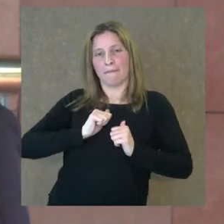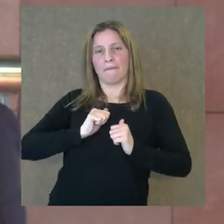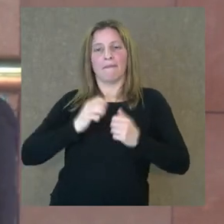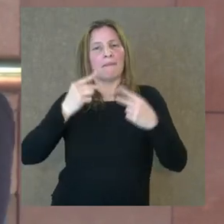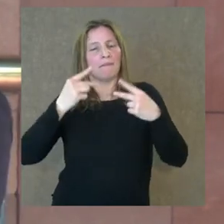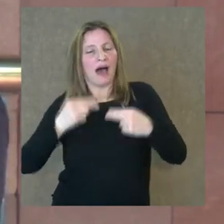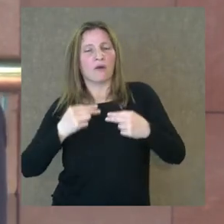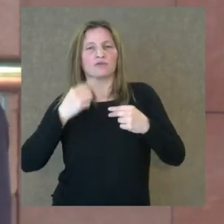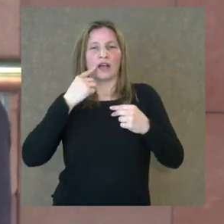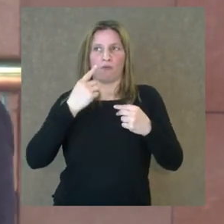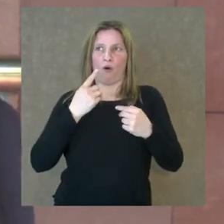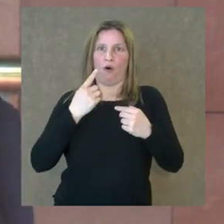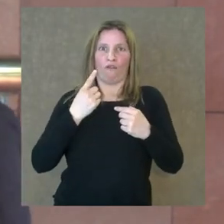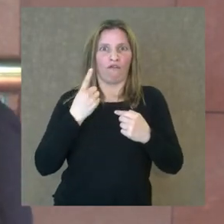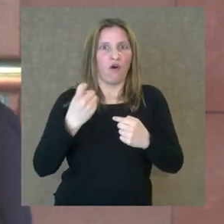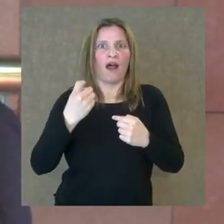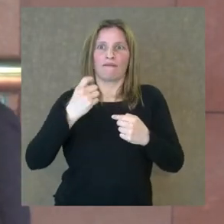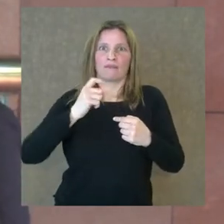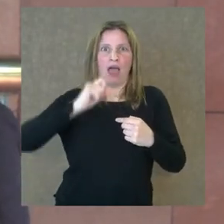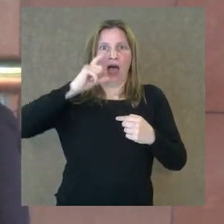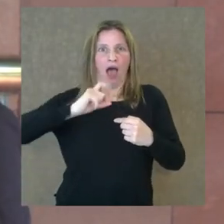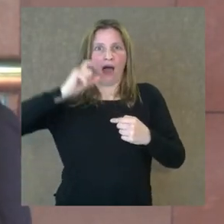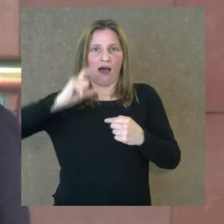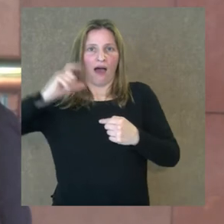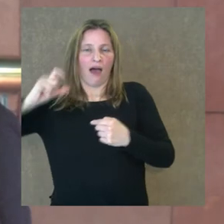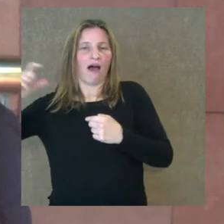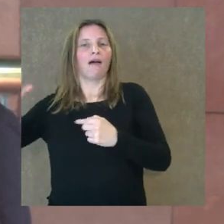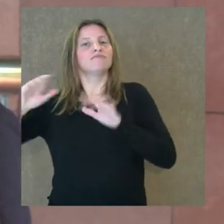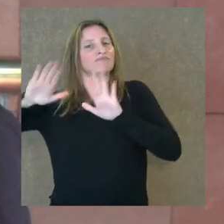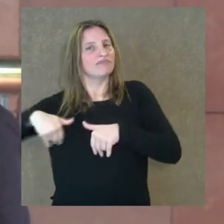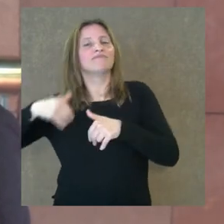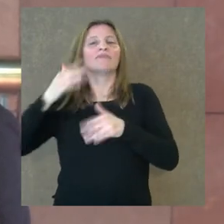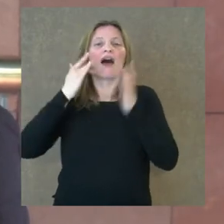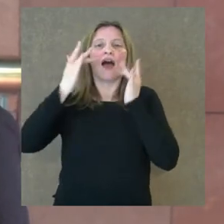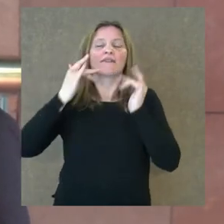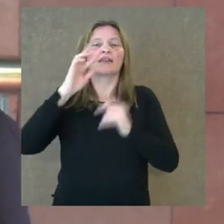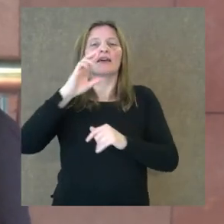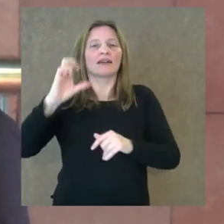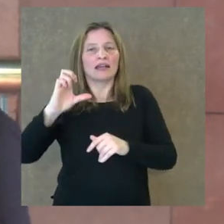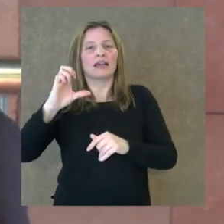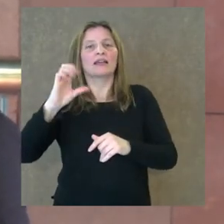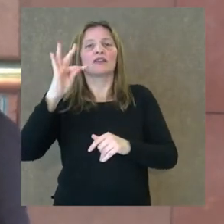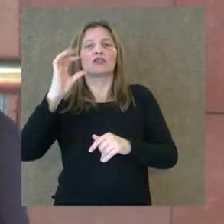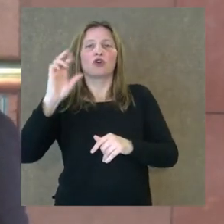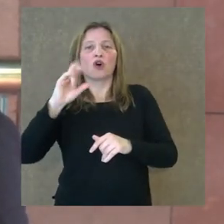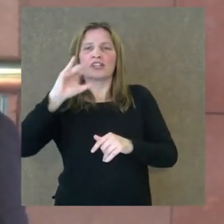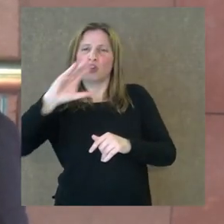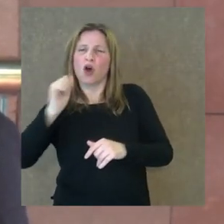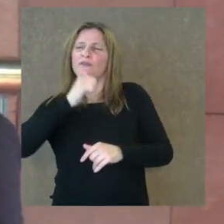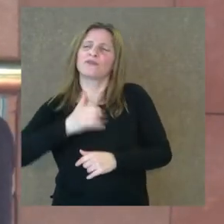acentuaciones y eso conforma lo que se llama retórica, ¿no? De los antiguos